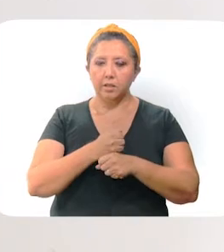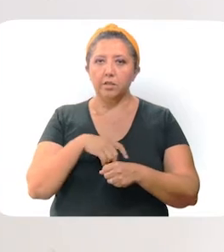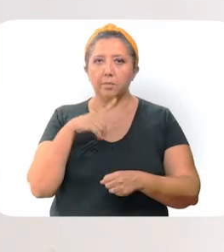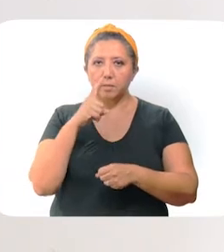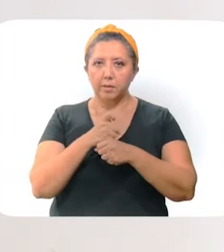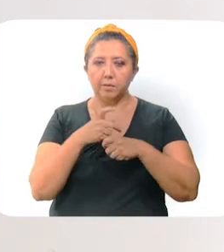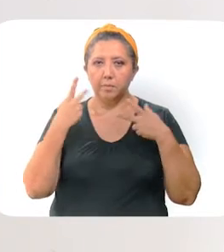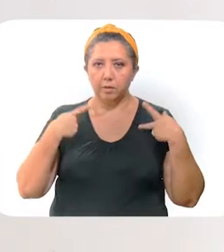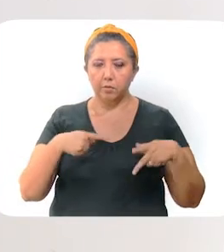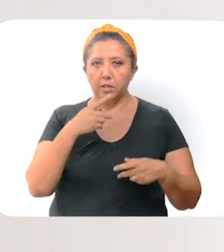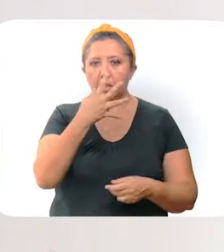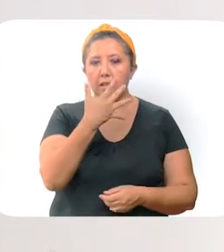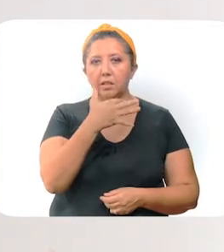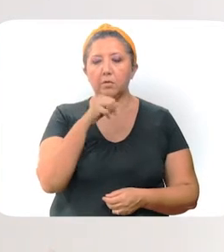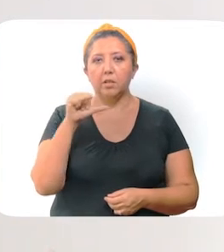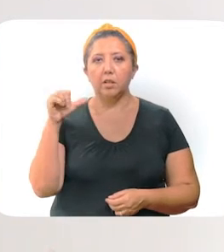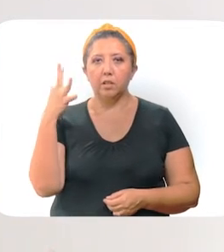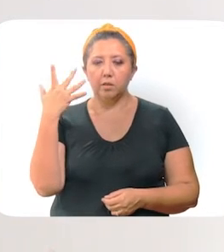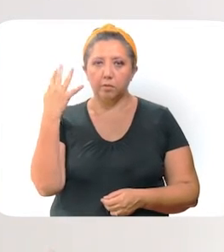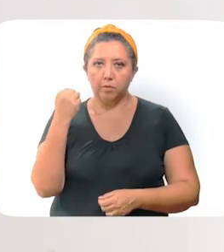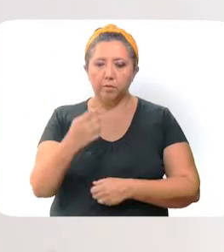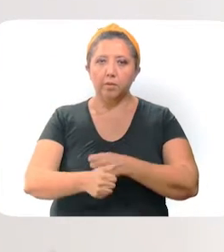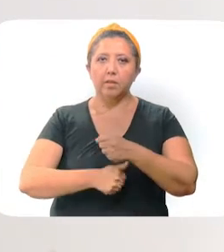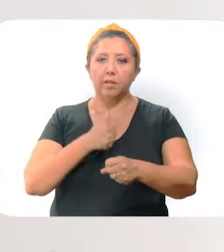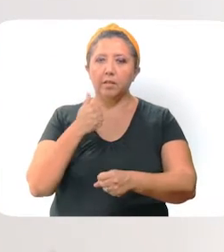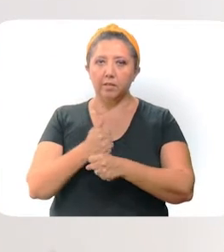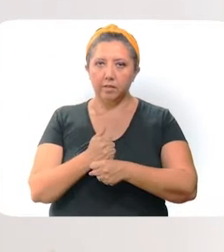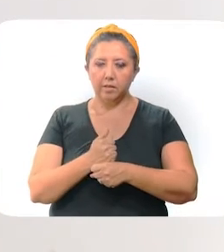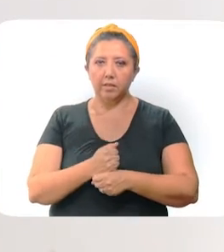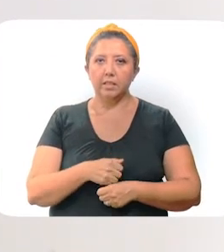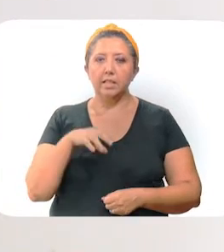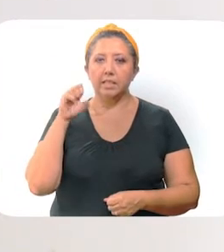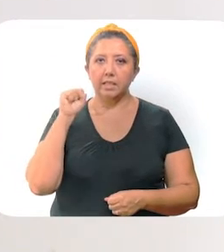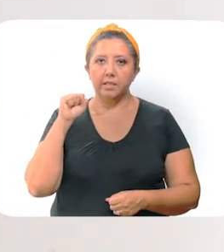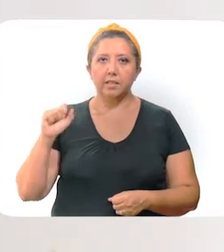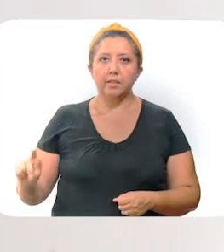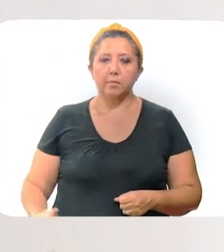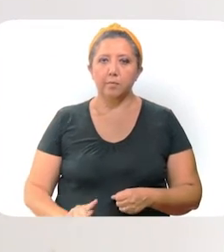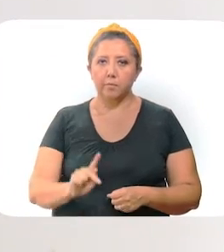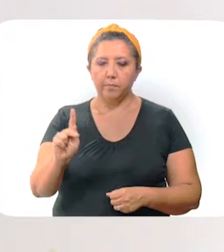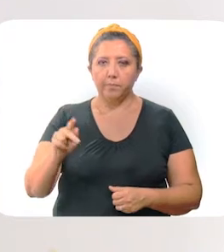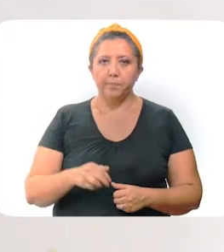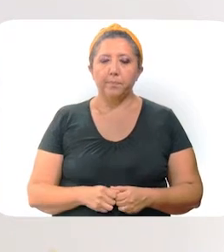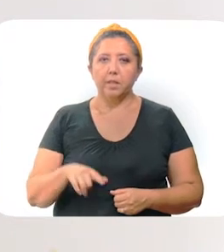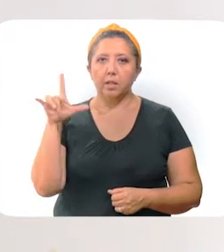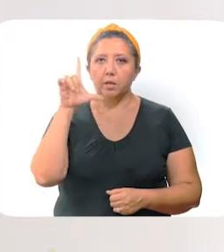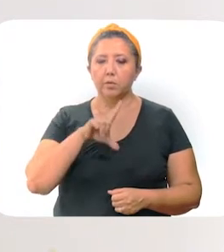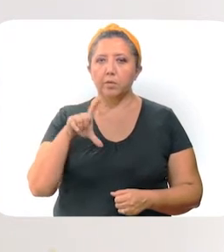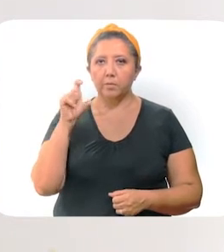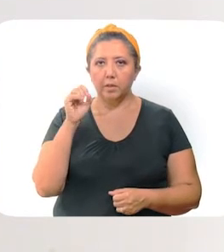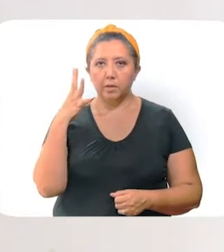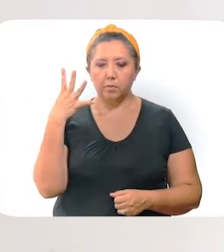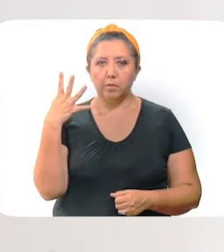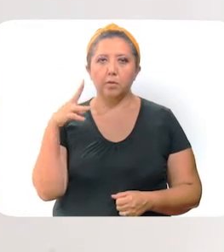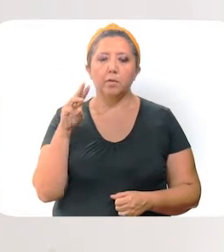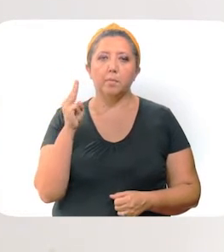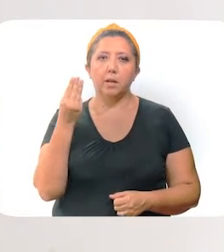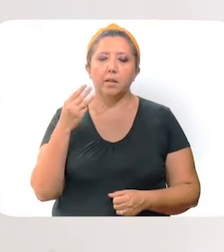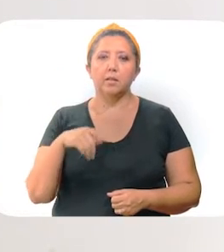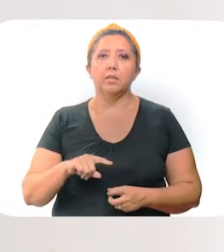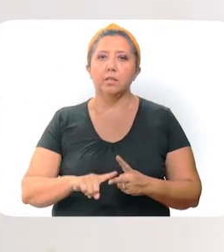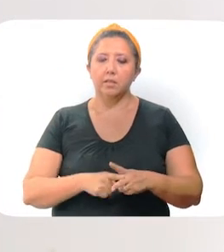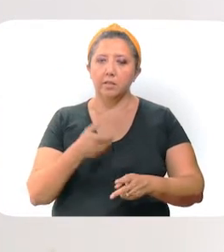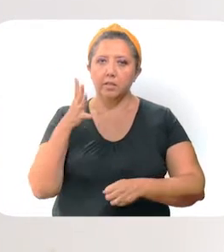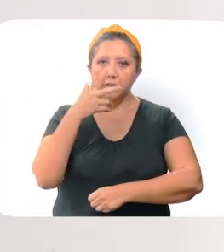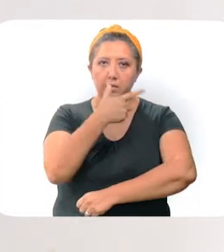primeras dosis para personas de 50 a 59 años. En 60 municipios. El lunes 24 de mayo iniciará la